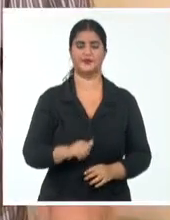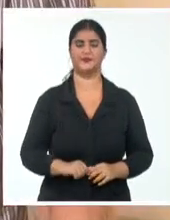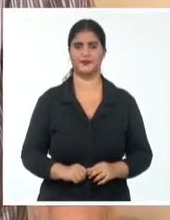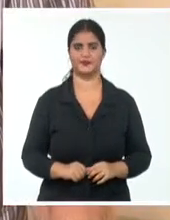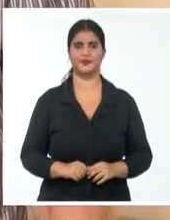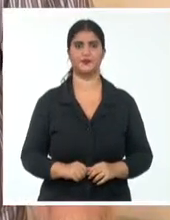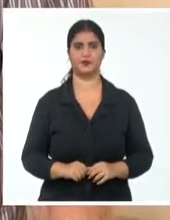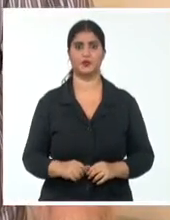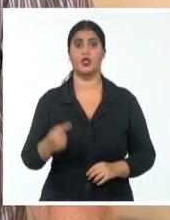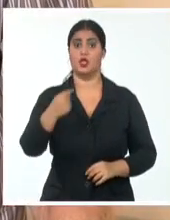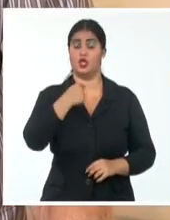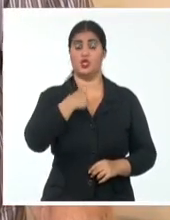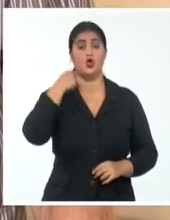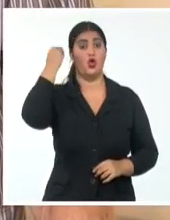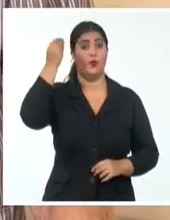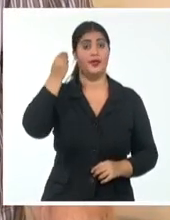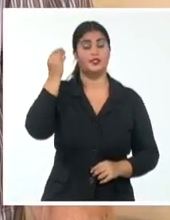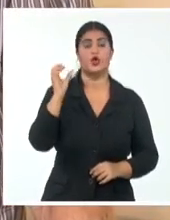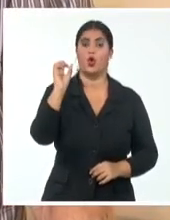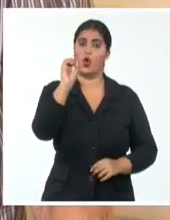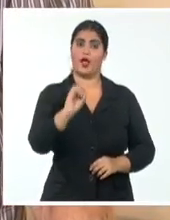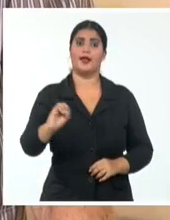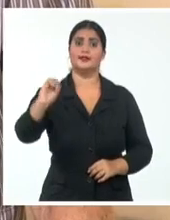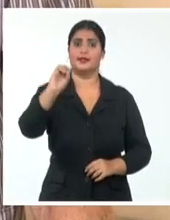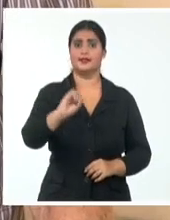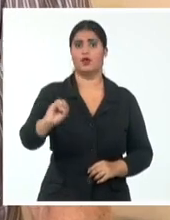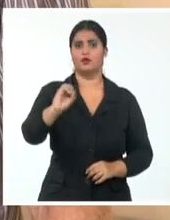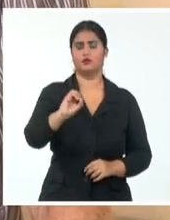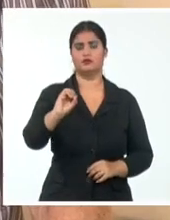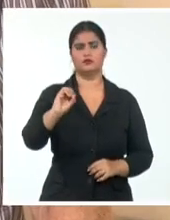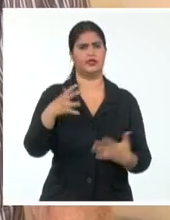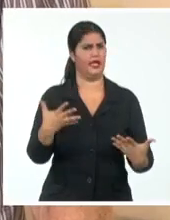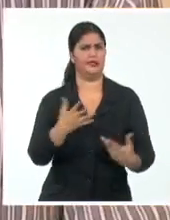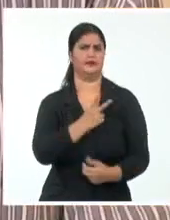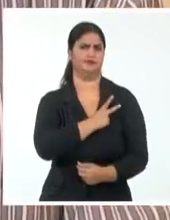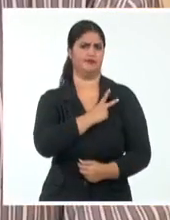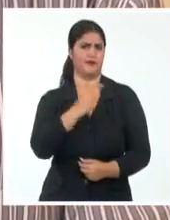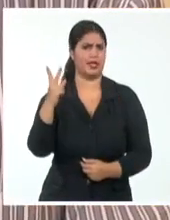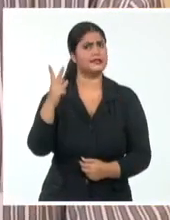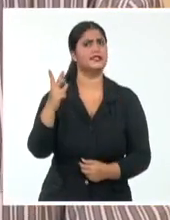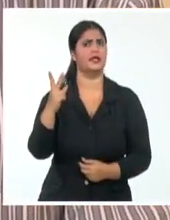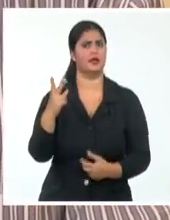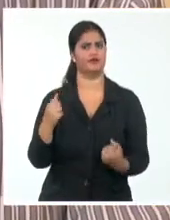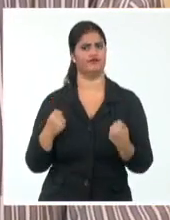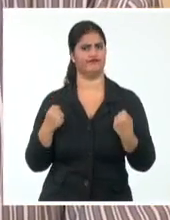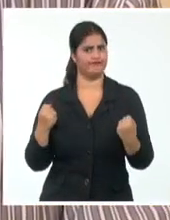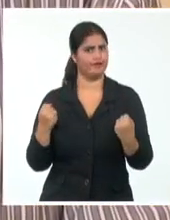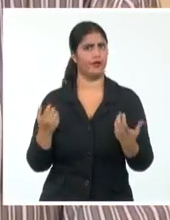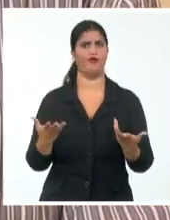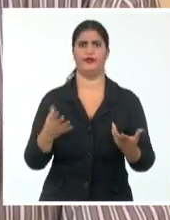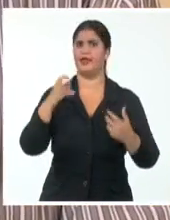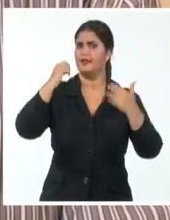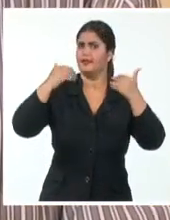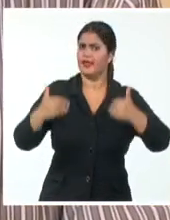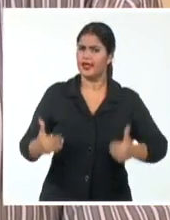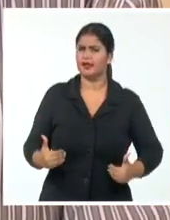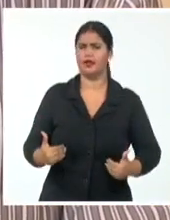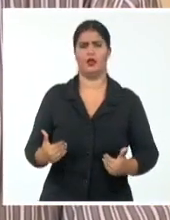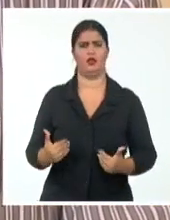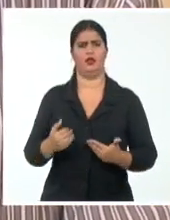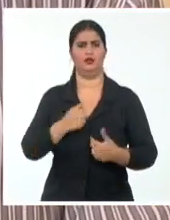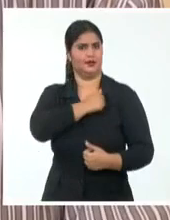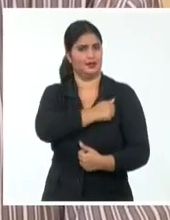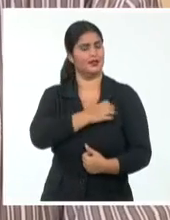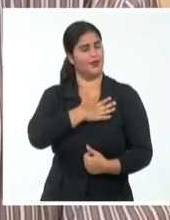Yo considero que es una organización de vanguardia que tiene todavía mucho que hacer, y de entender y proyectar una